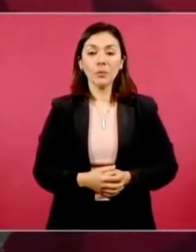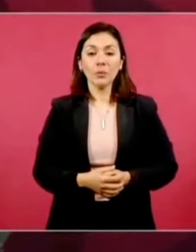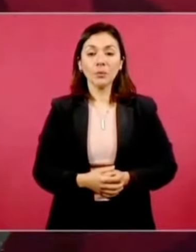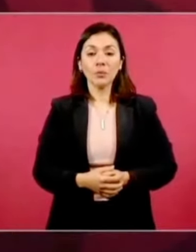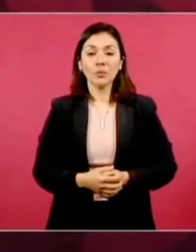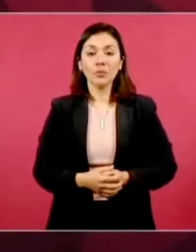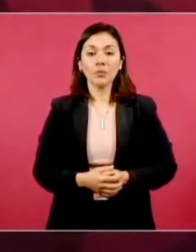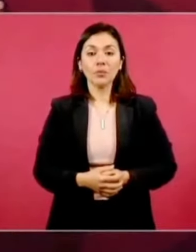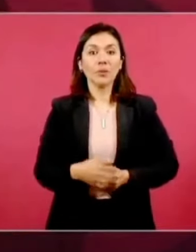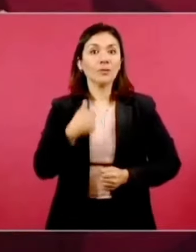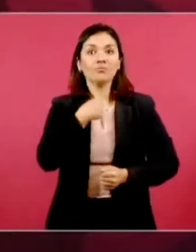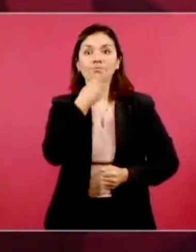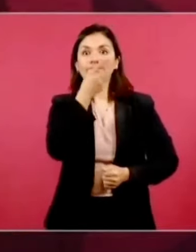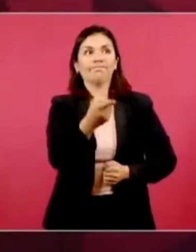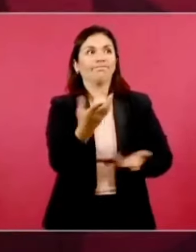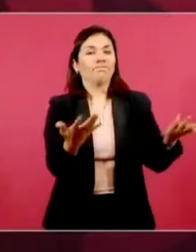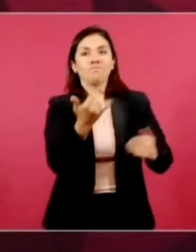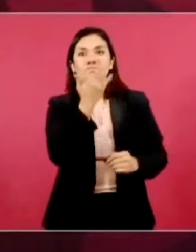Y yo, pues no podemos.